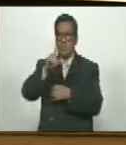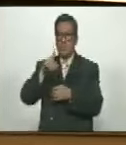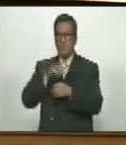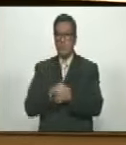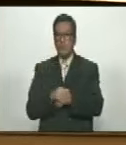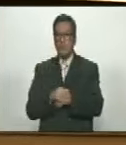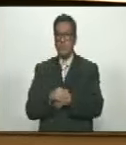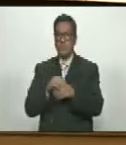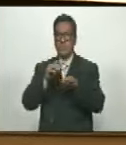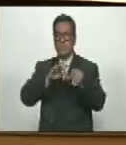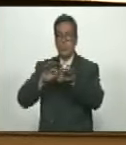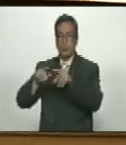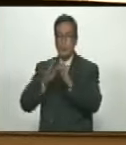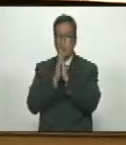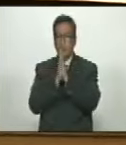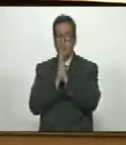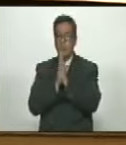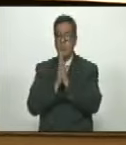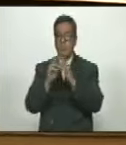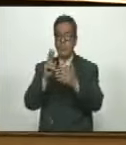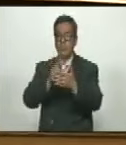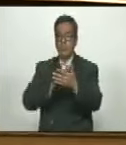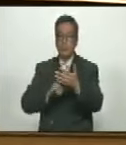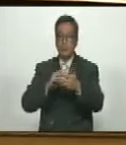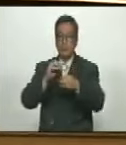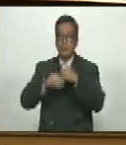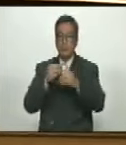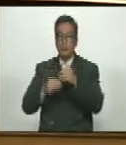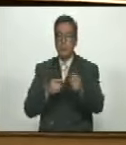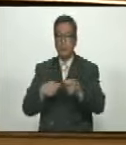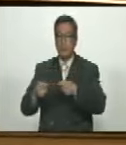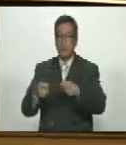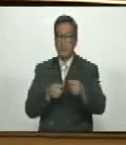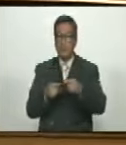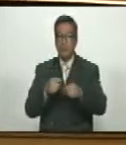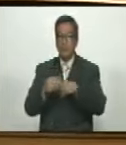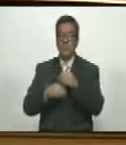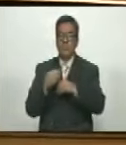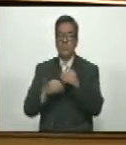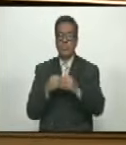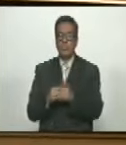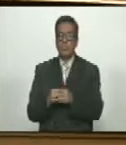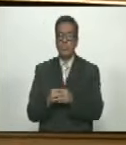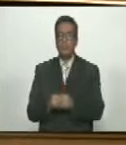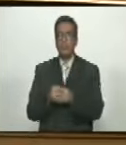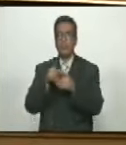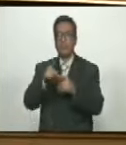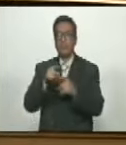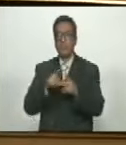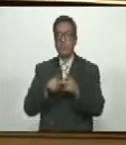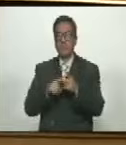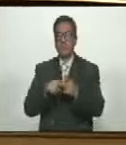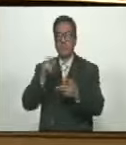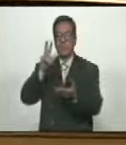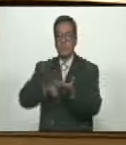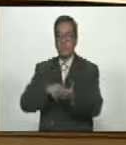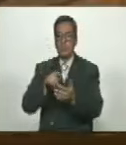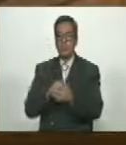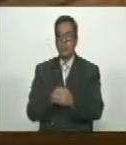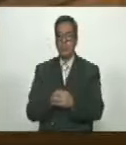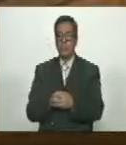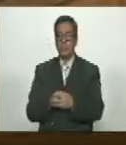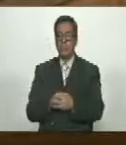ciudadana secretaria por favor sirva si realizar los trámites administrativos correspondientes a los efectos de esta aprobación